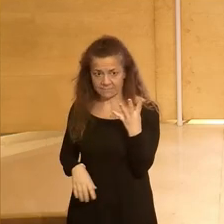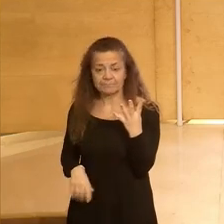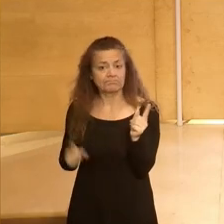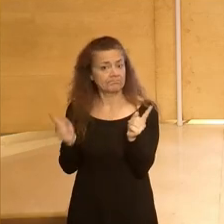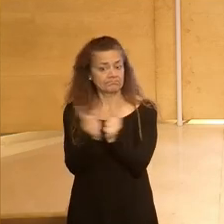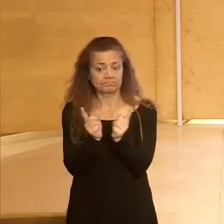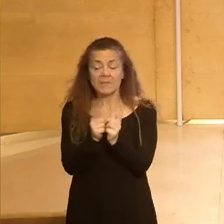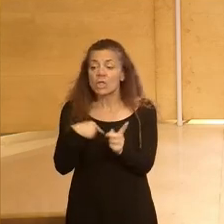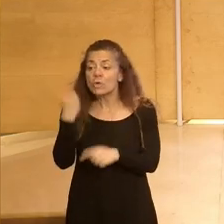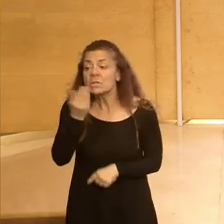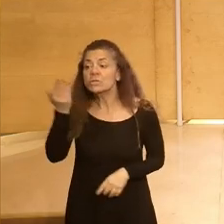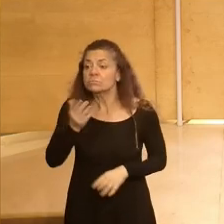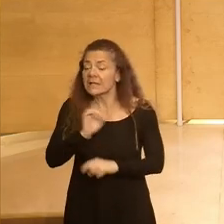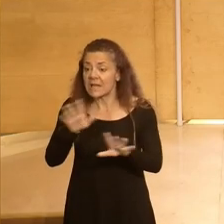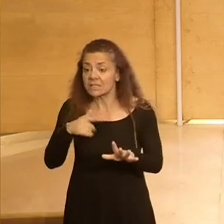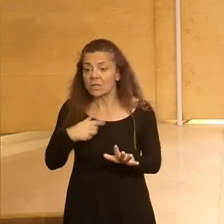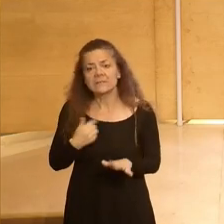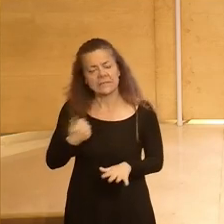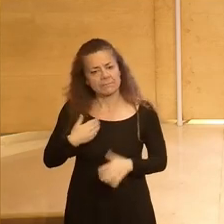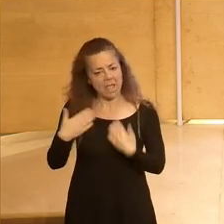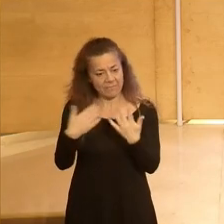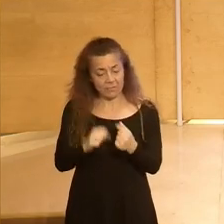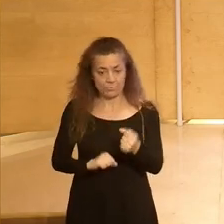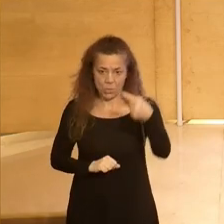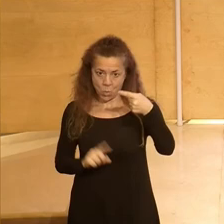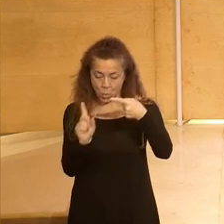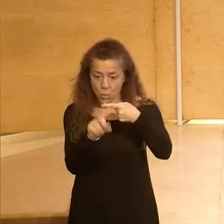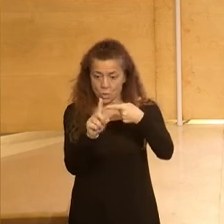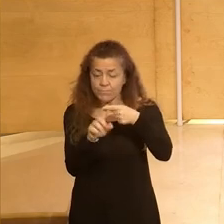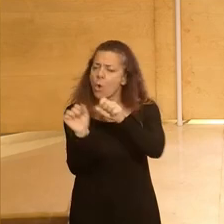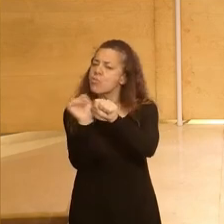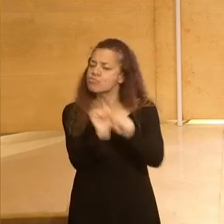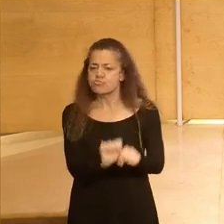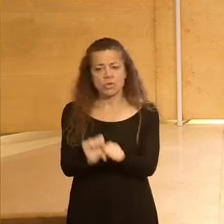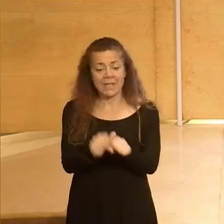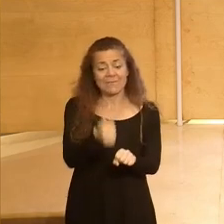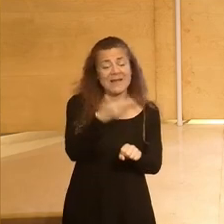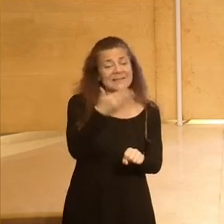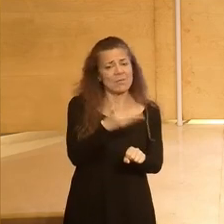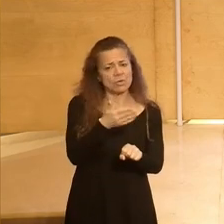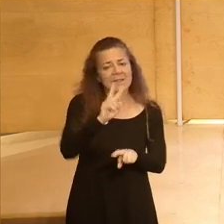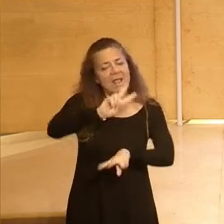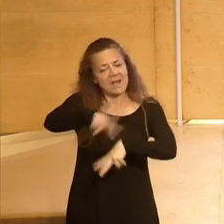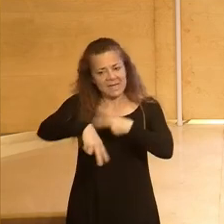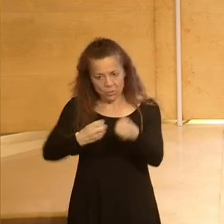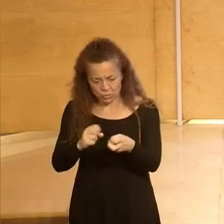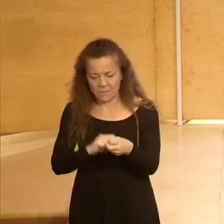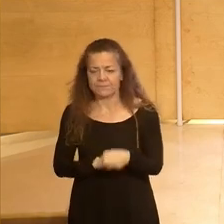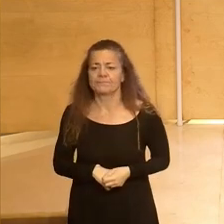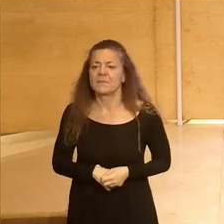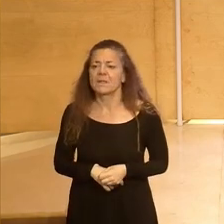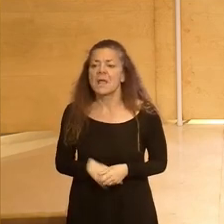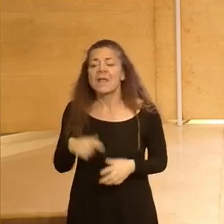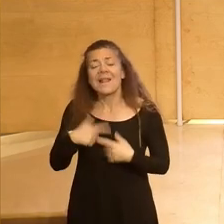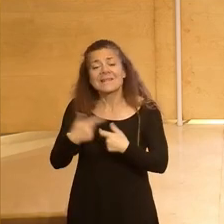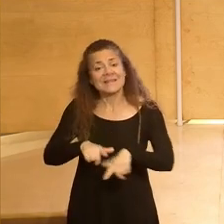que me han parecido clave que se han puesto sobre la mesa Uno que proteger es más importante que reconstruir que la